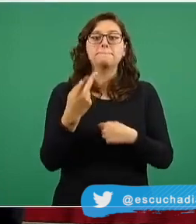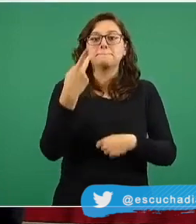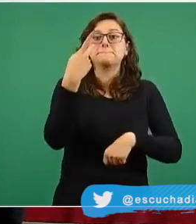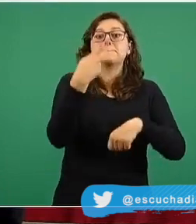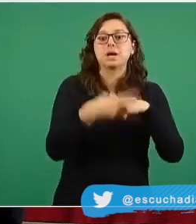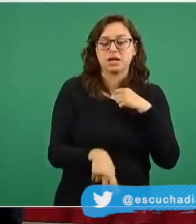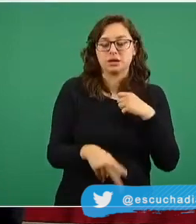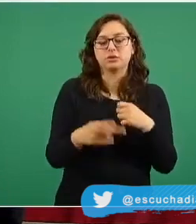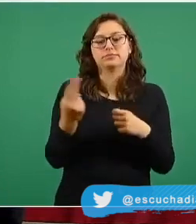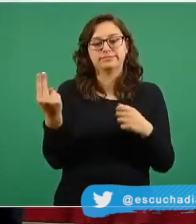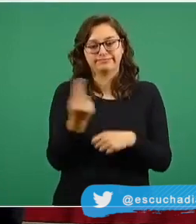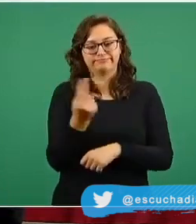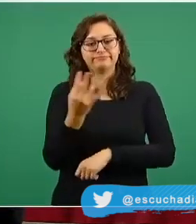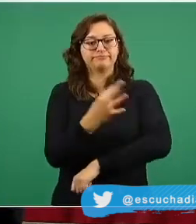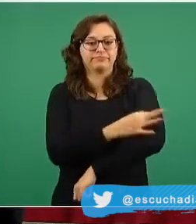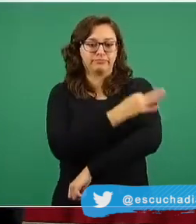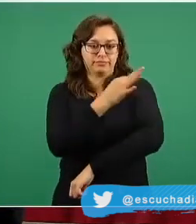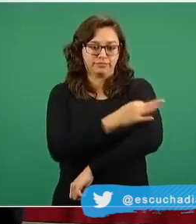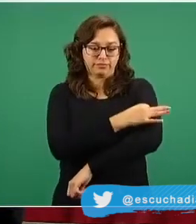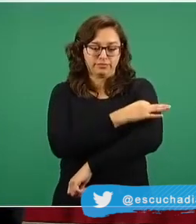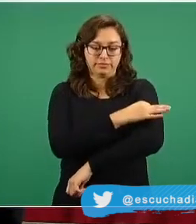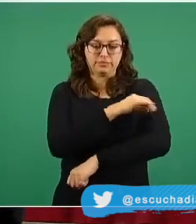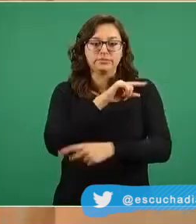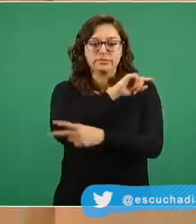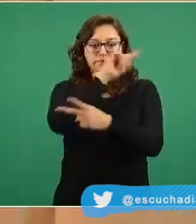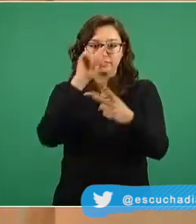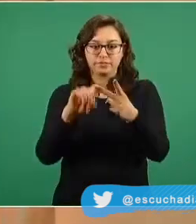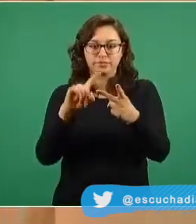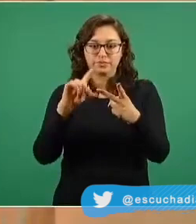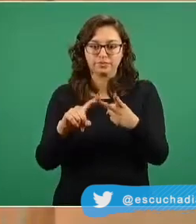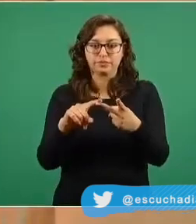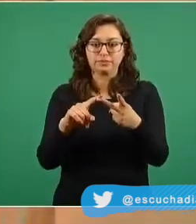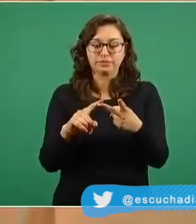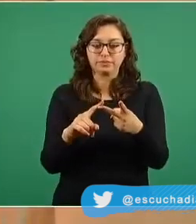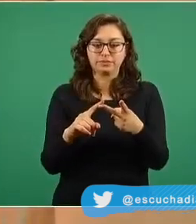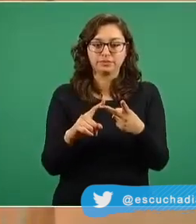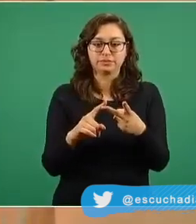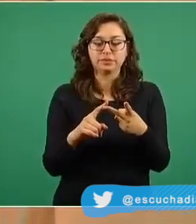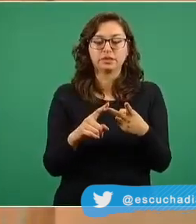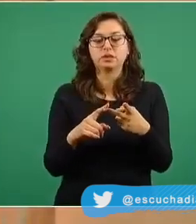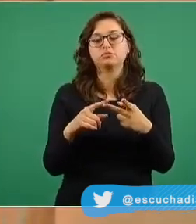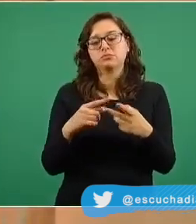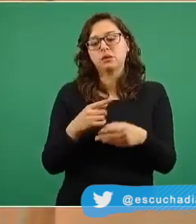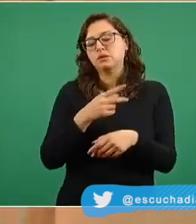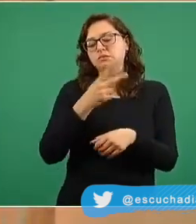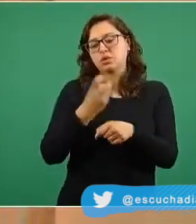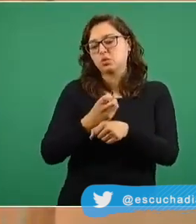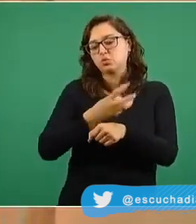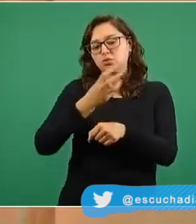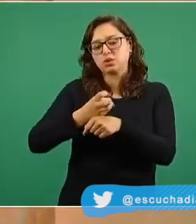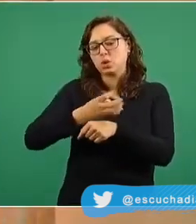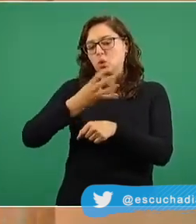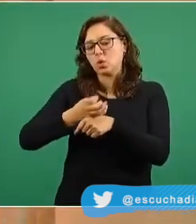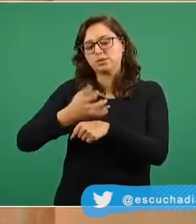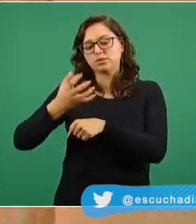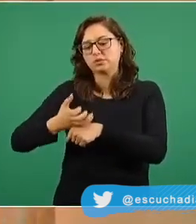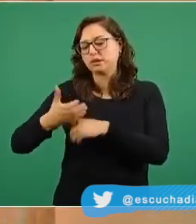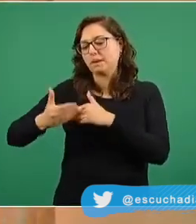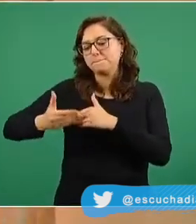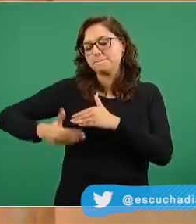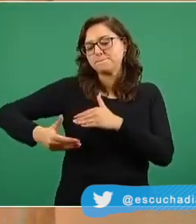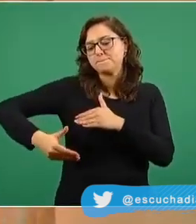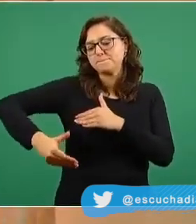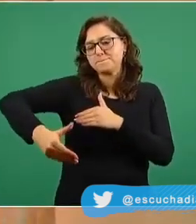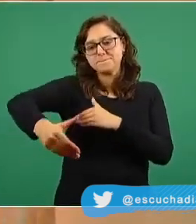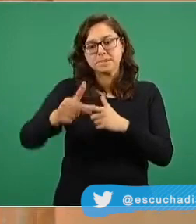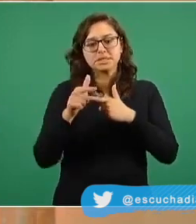vacunarles en seguida continuará el resto de las etapas y estas etapas como hemos detallado desde que